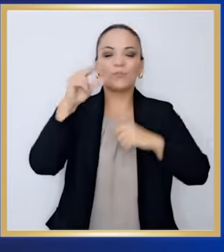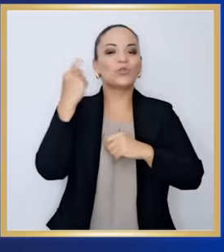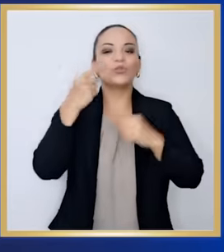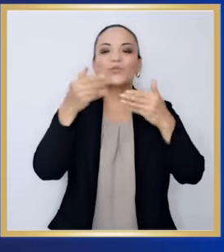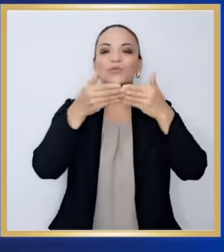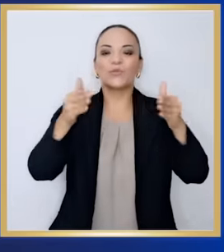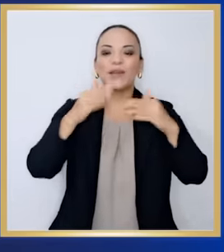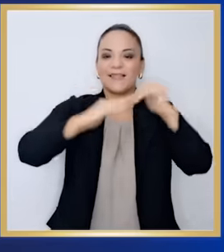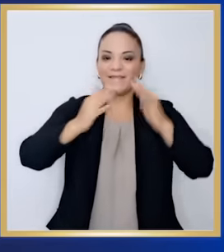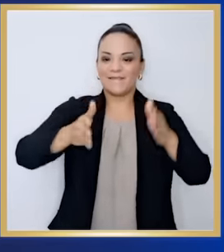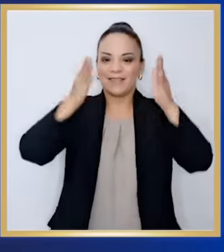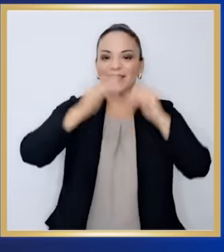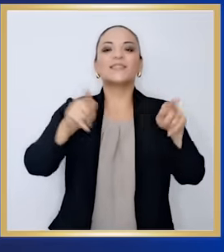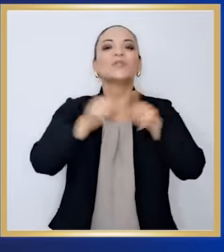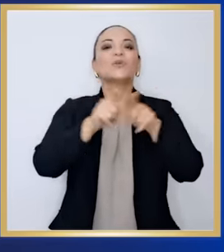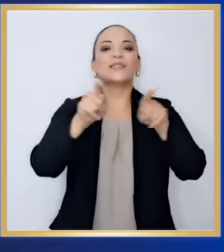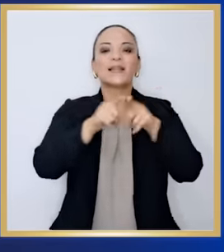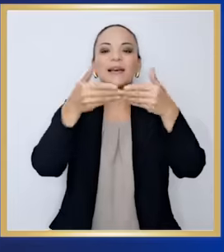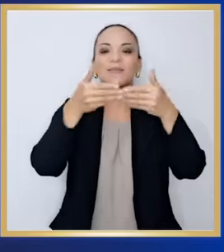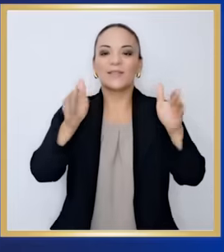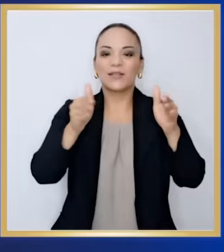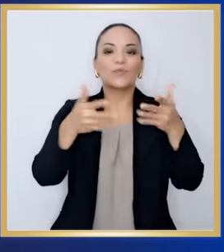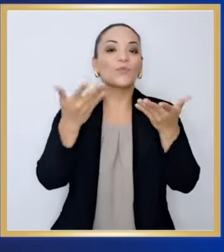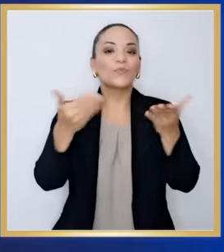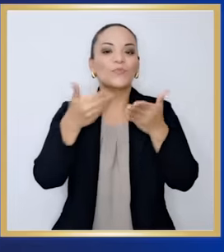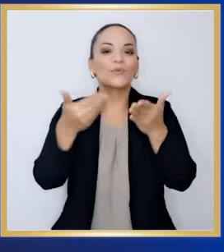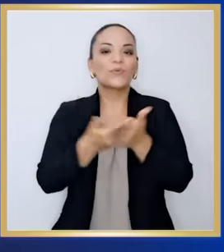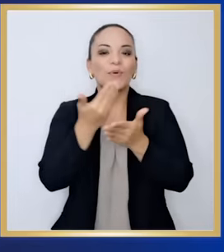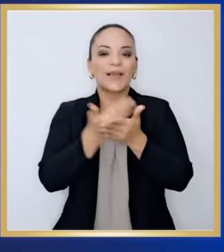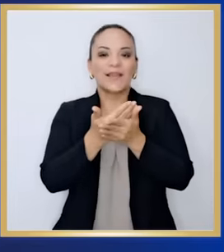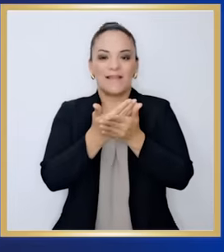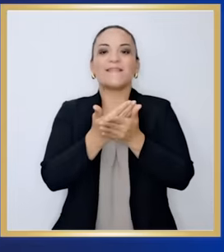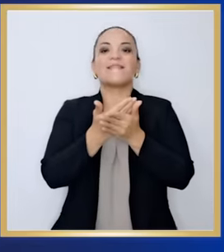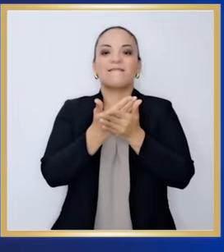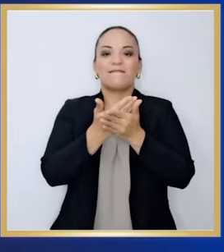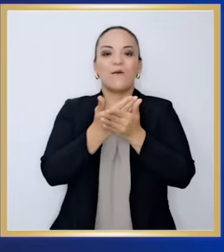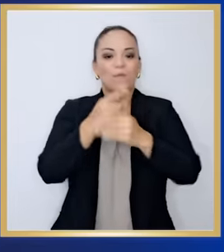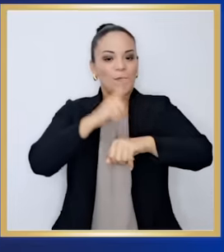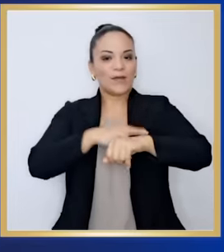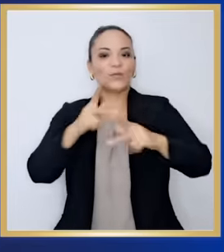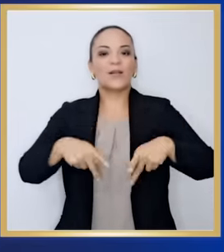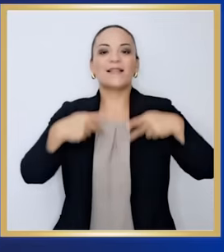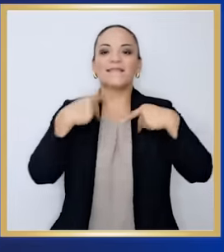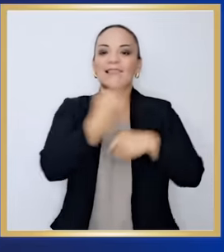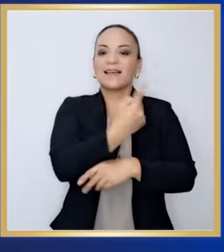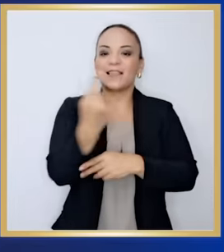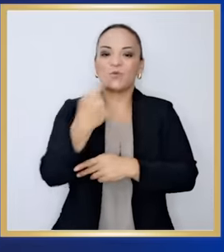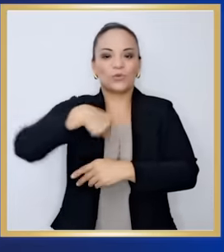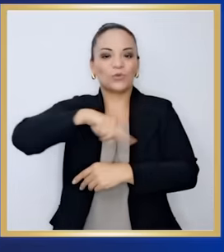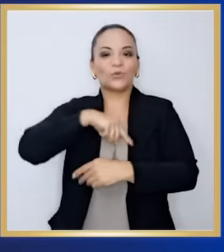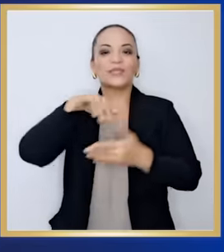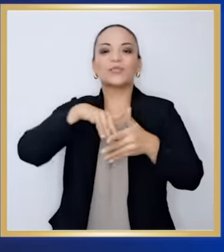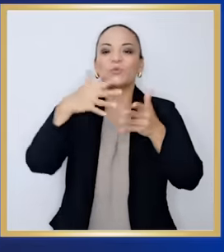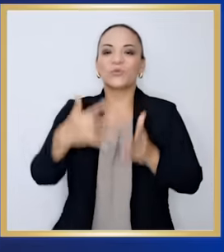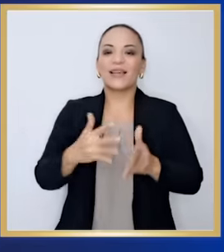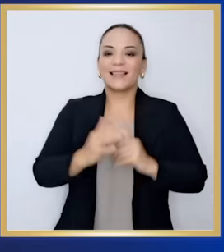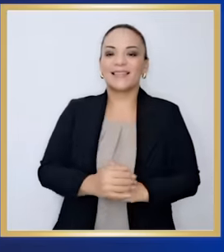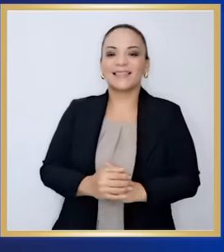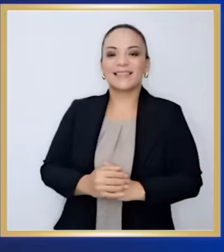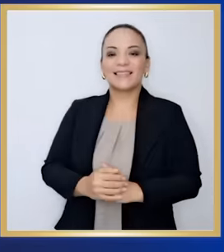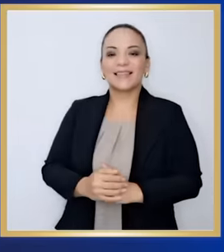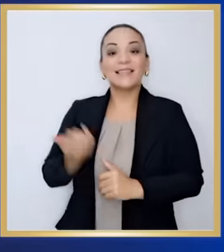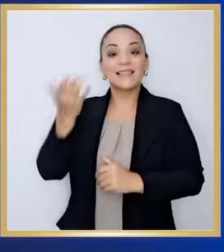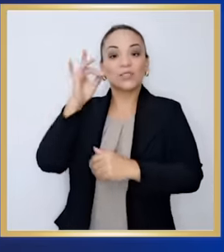la vida de cada uno de nosotros como estudiantes. Después de 18 años de espera, podamos entregarle a esta comunidad unas